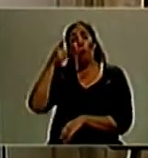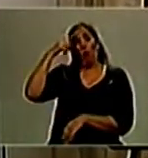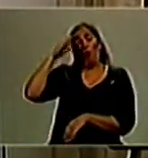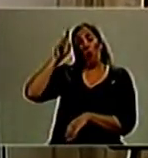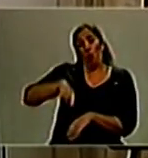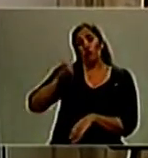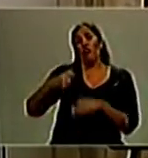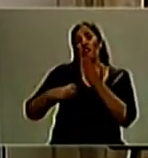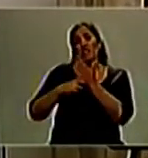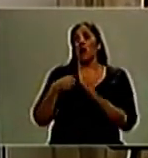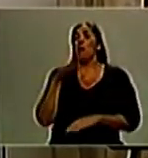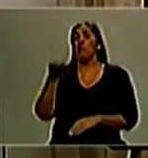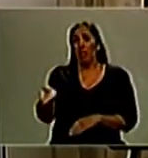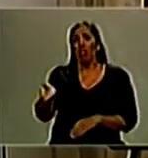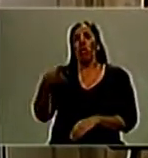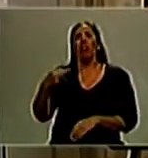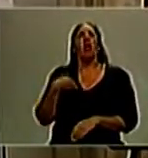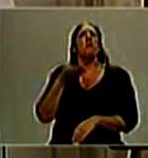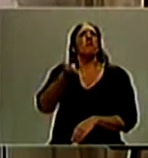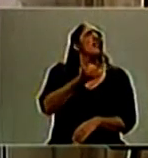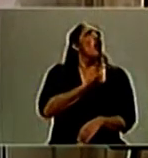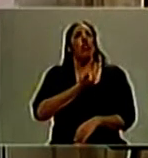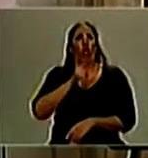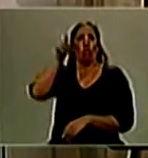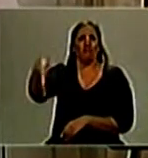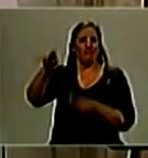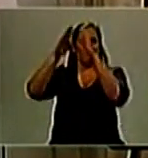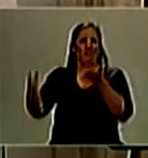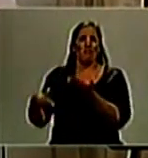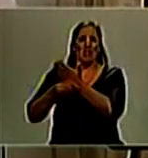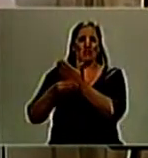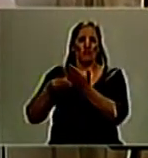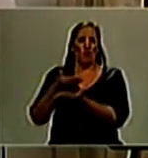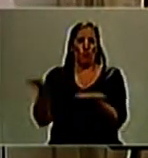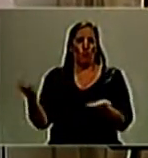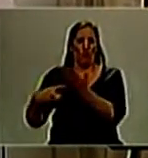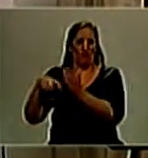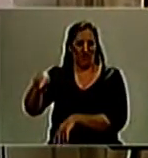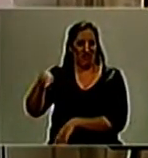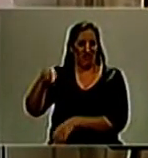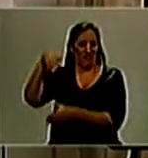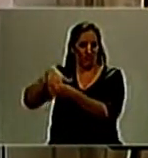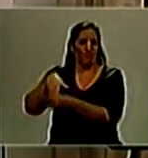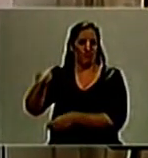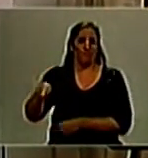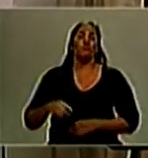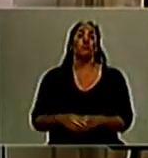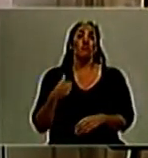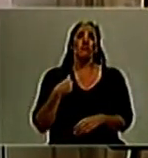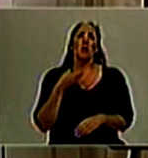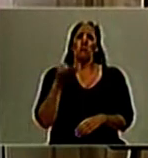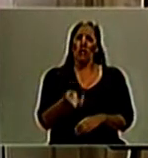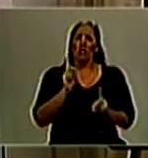deberá dirigirse al Ministerio de la Procuración Fiscal. También quiero decirles que he pedido que este proyecto